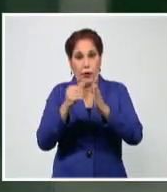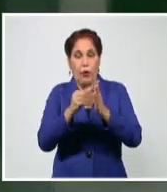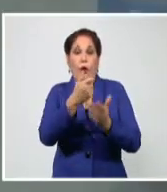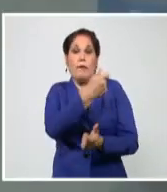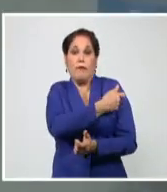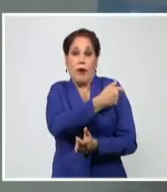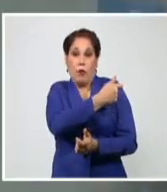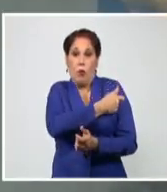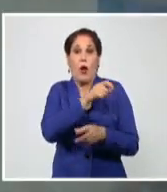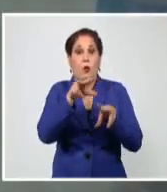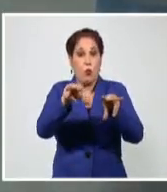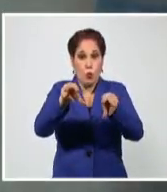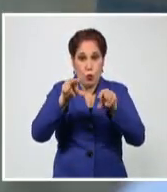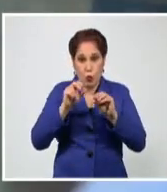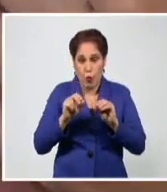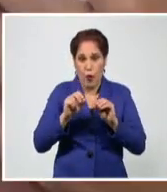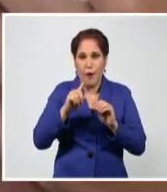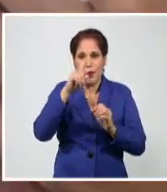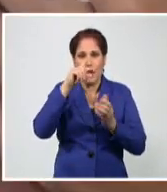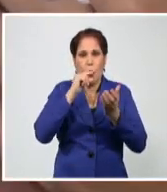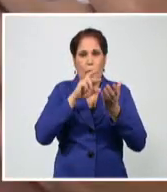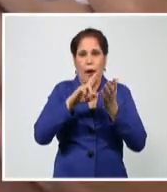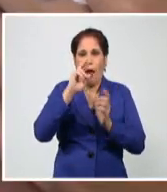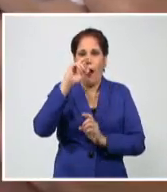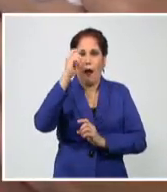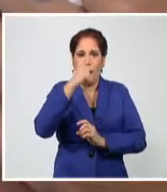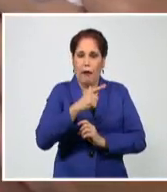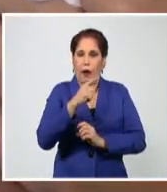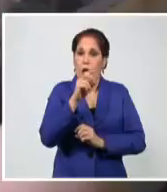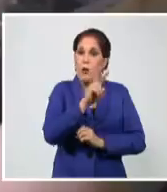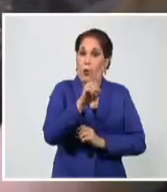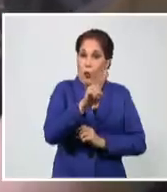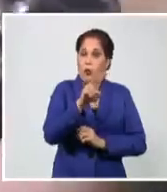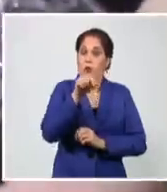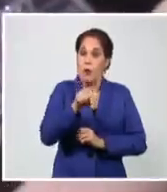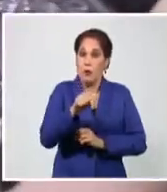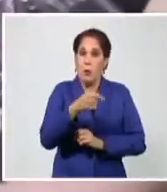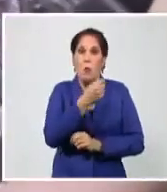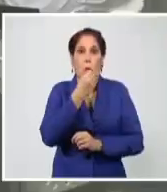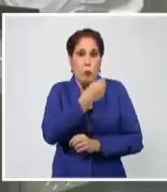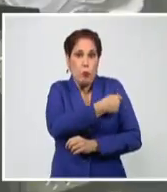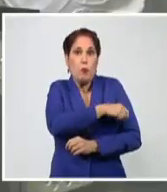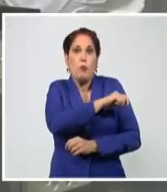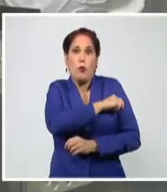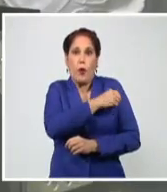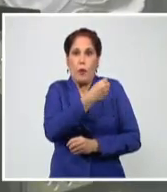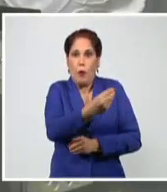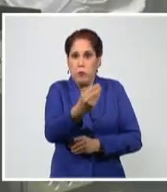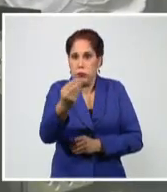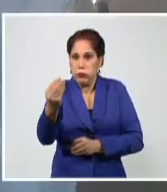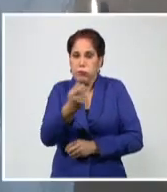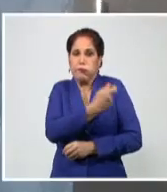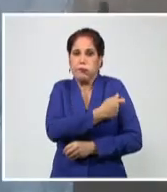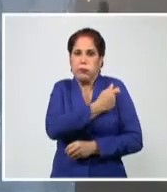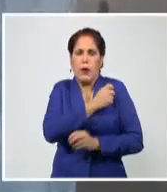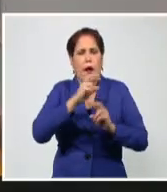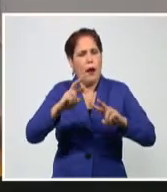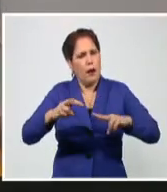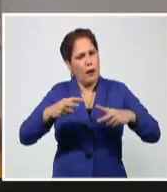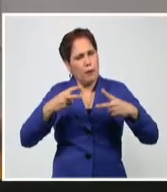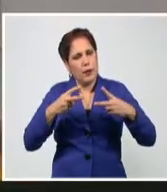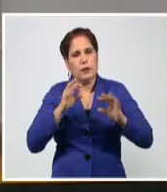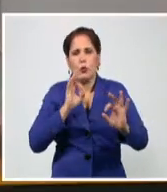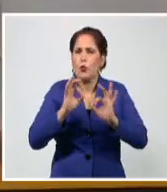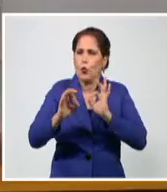candidato vacunal cubano Soberana 02 para la inmunización de su población, el mensaje que se reitera es a la protección de